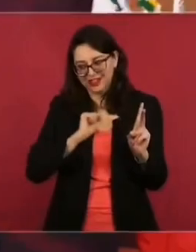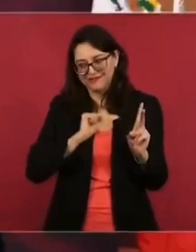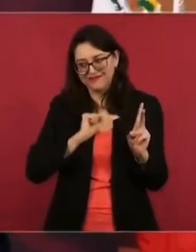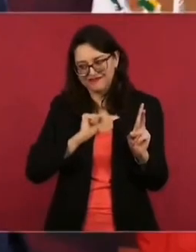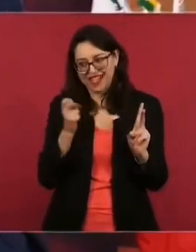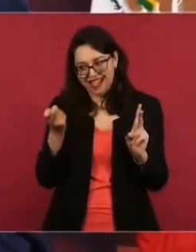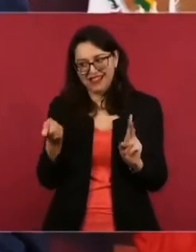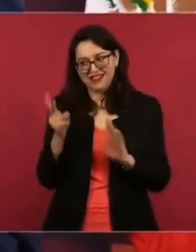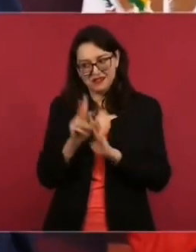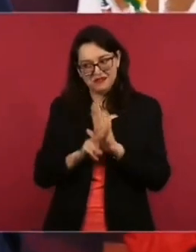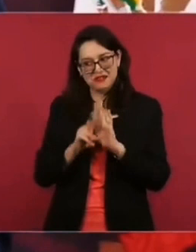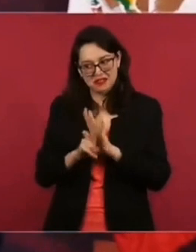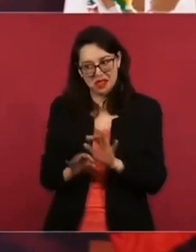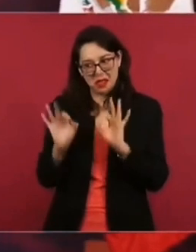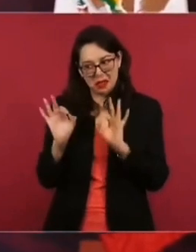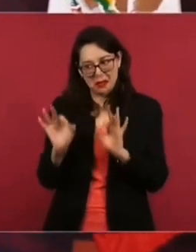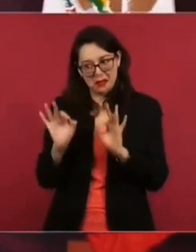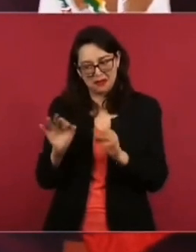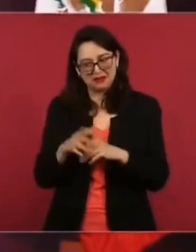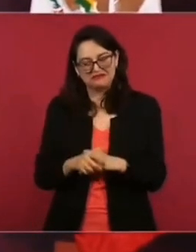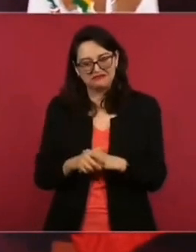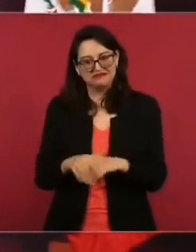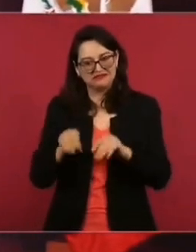minilla de peje.